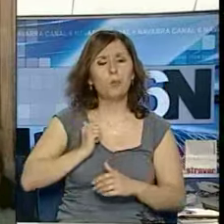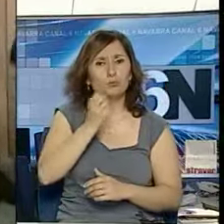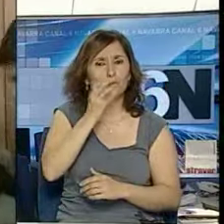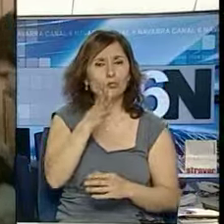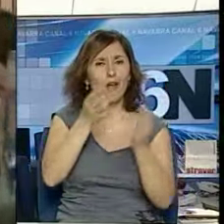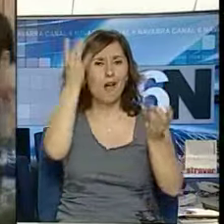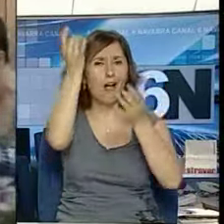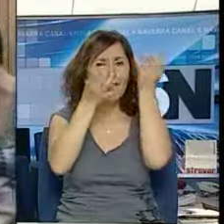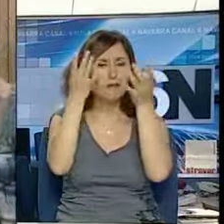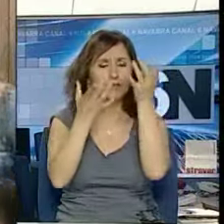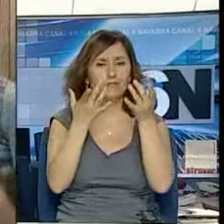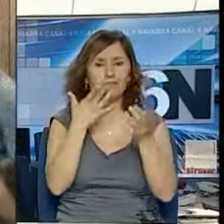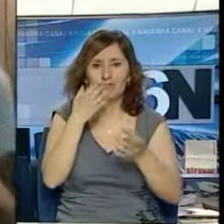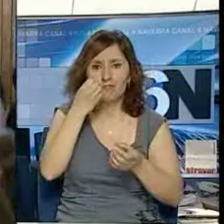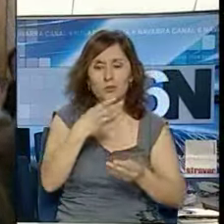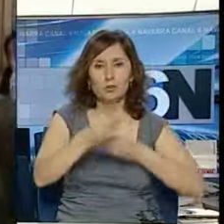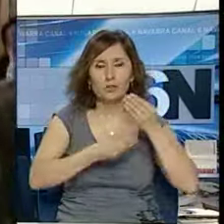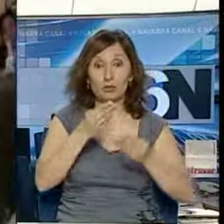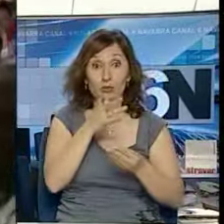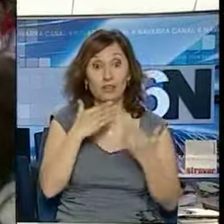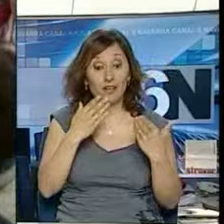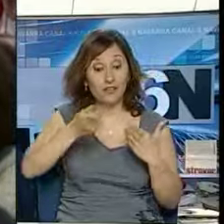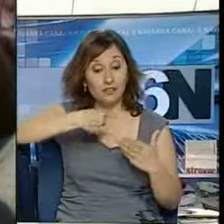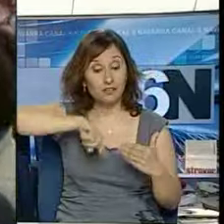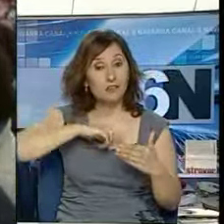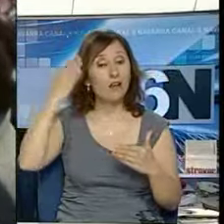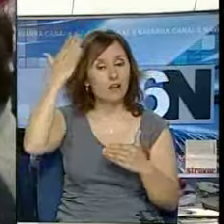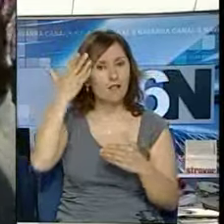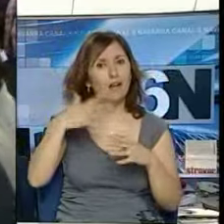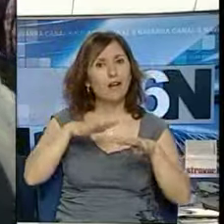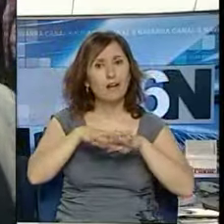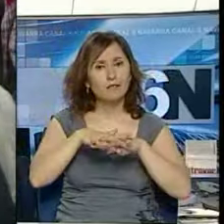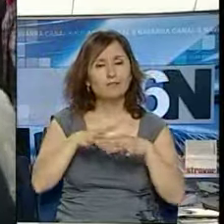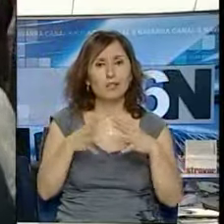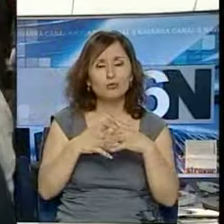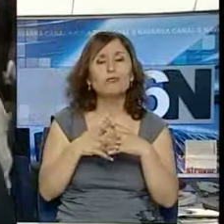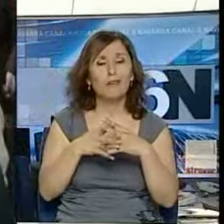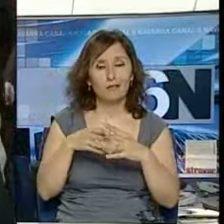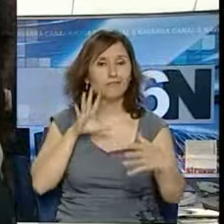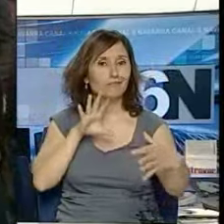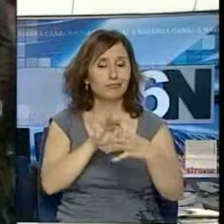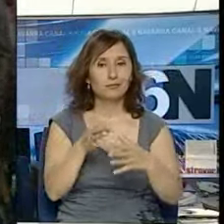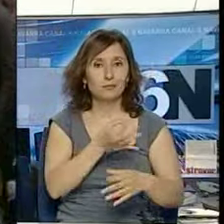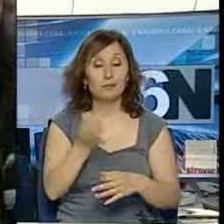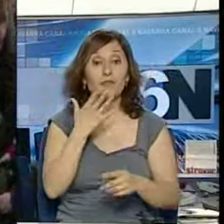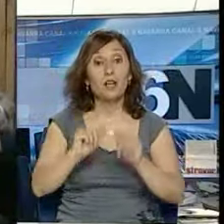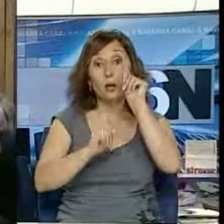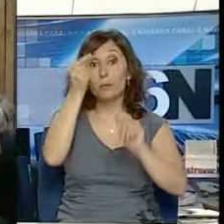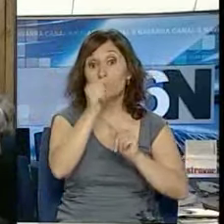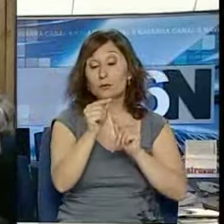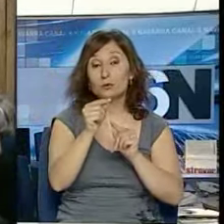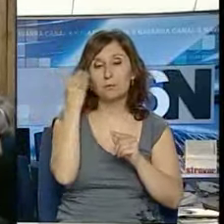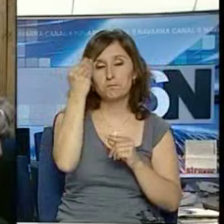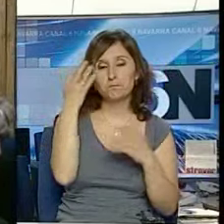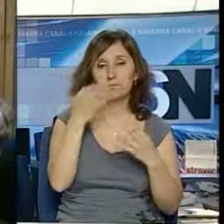intensa ligada a las infraestructuras con las que contamos en nuestra comunidad. Lo primero, el presupuesto. Apuestan por combinar el dinero